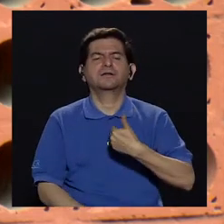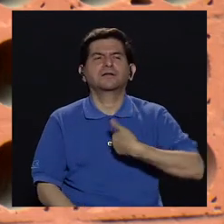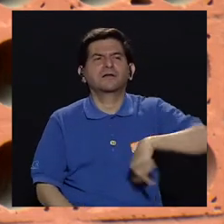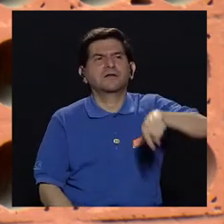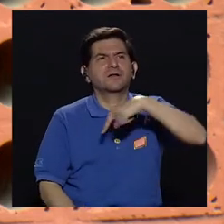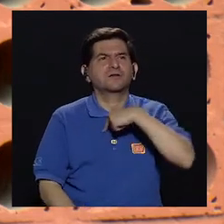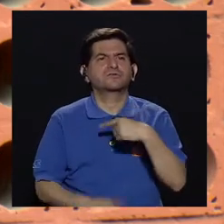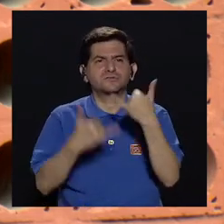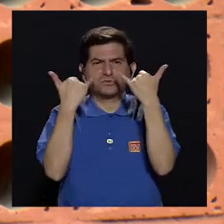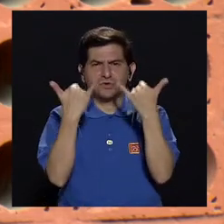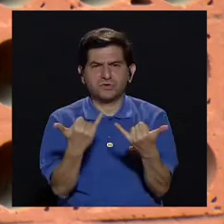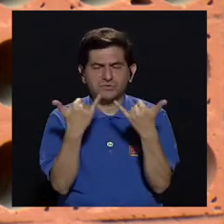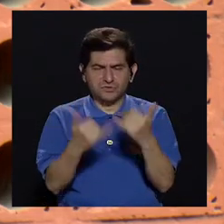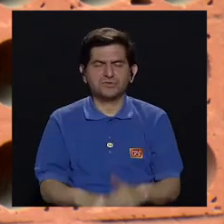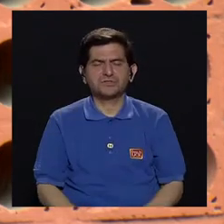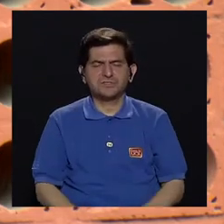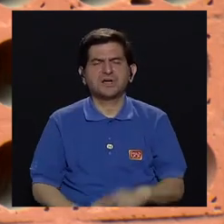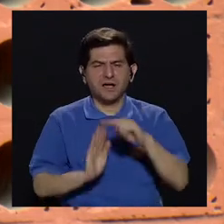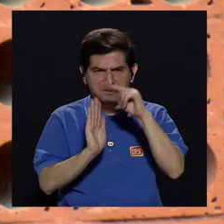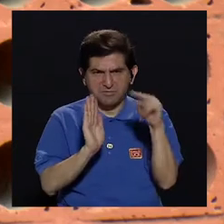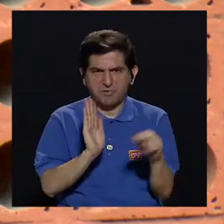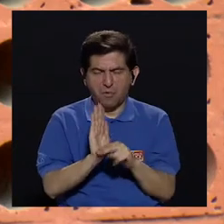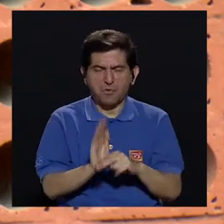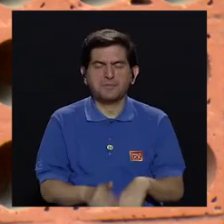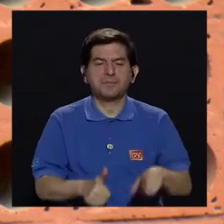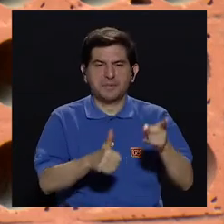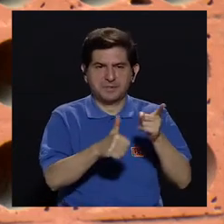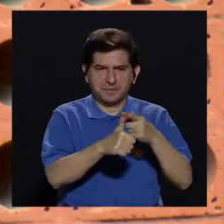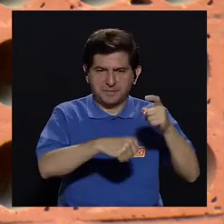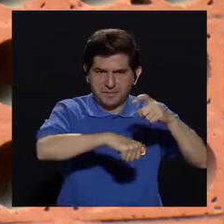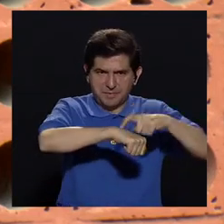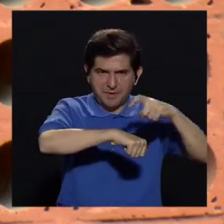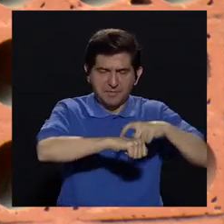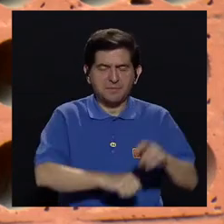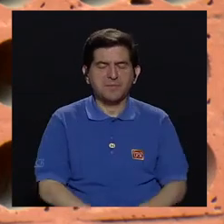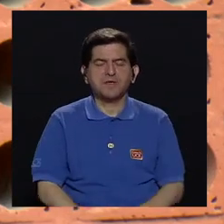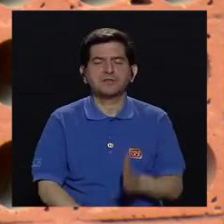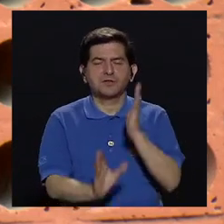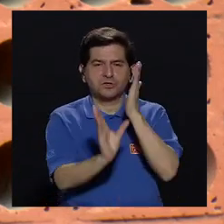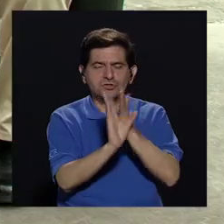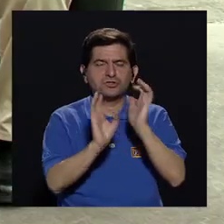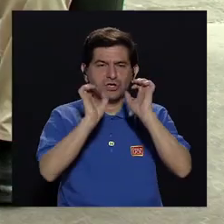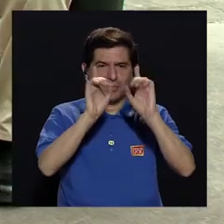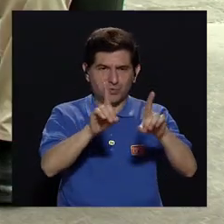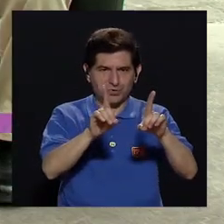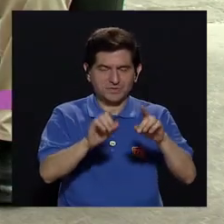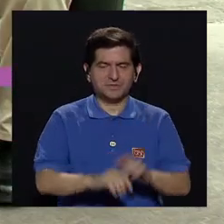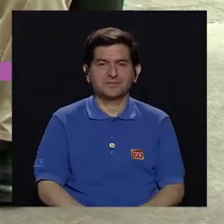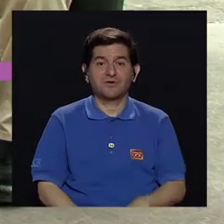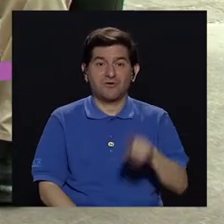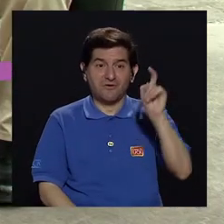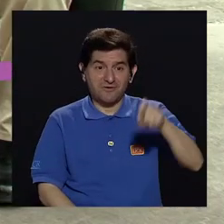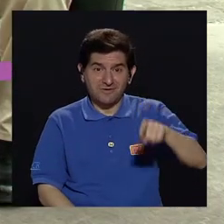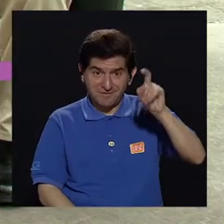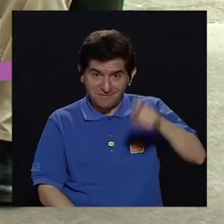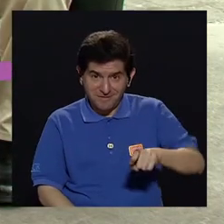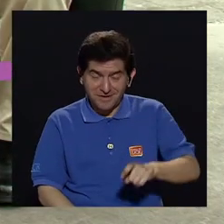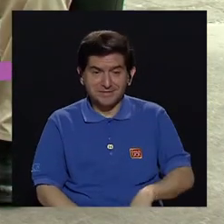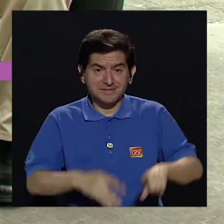especie de ya como de pautas. Una es el inicio, por ejemplo, de la psicoeducación. Nosotros tenemos que